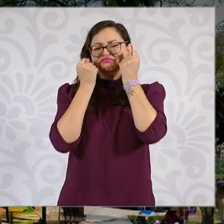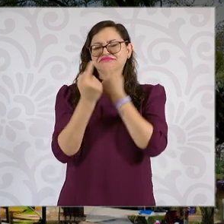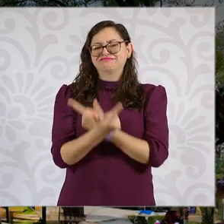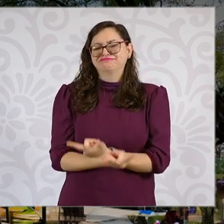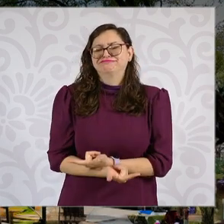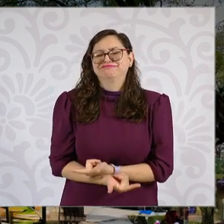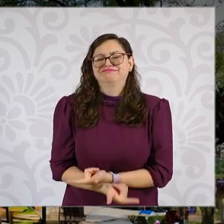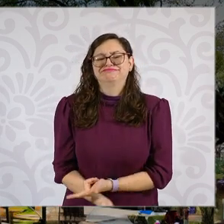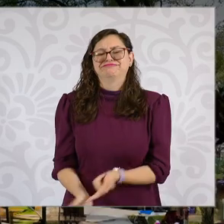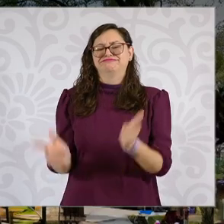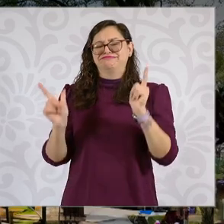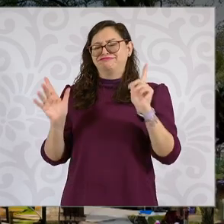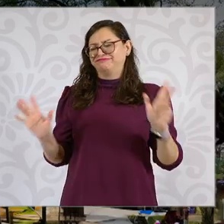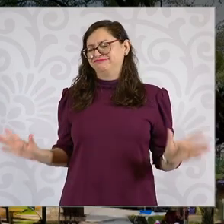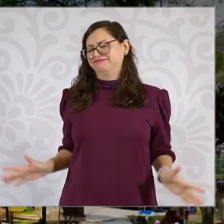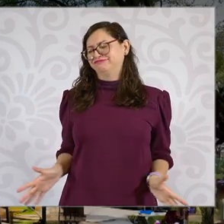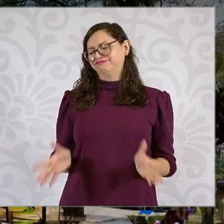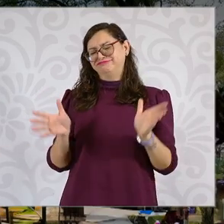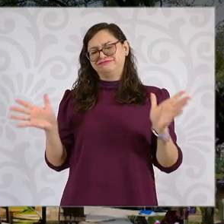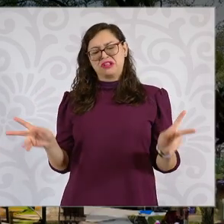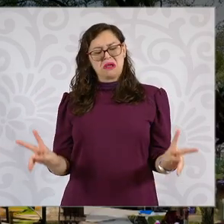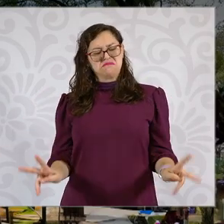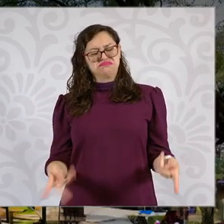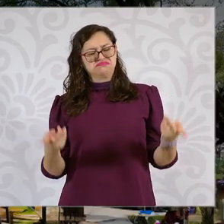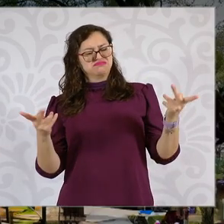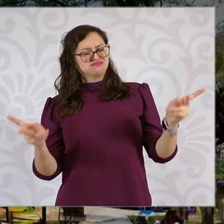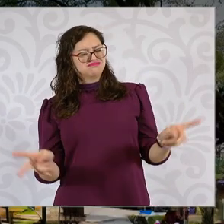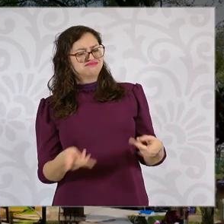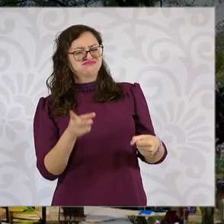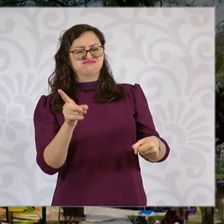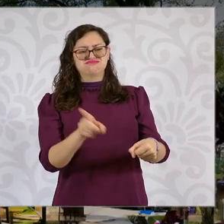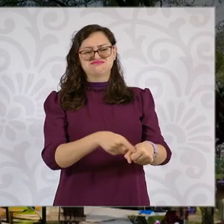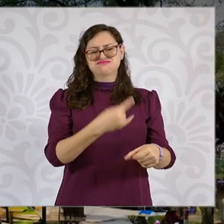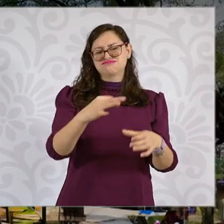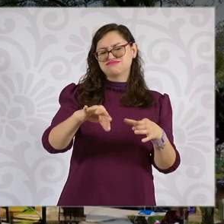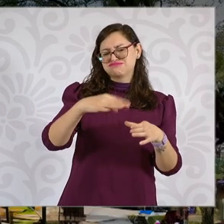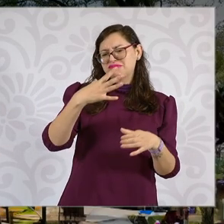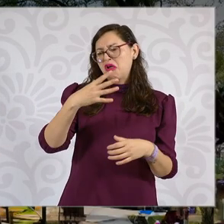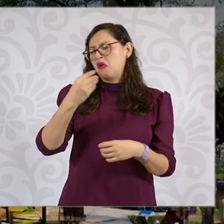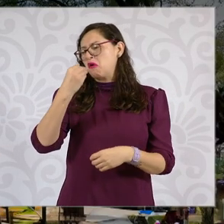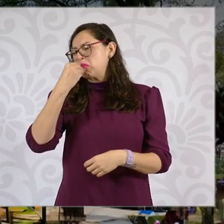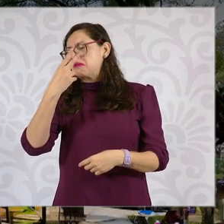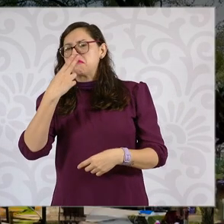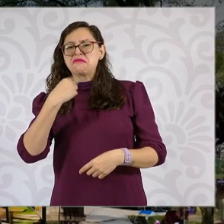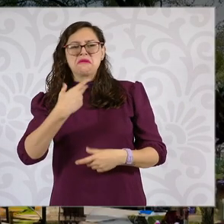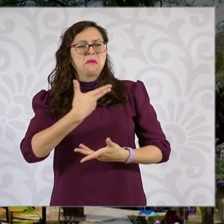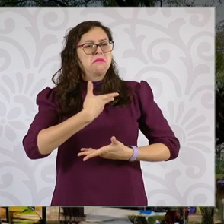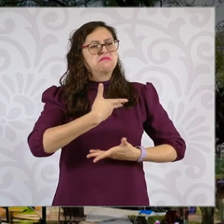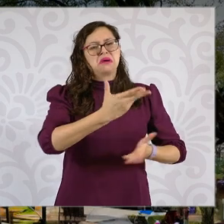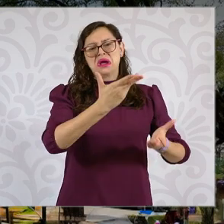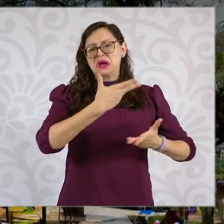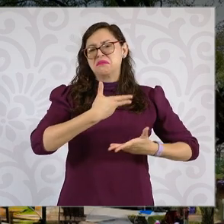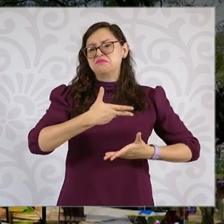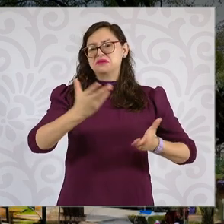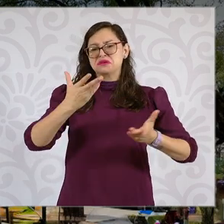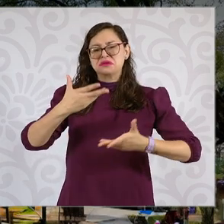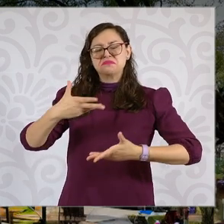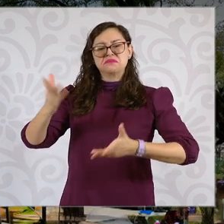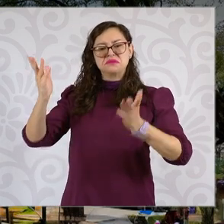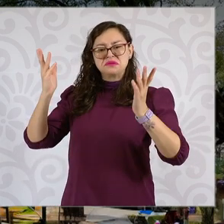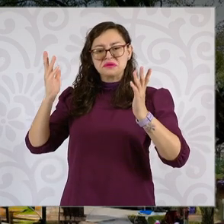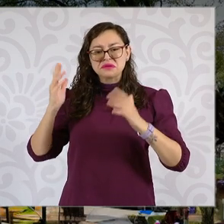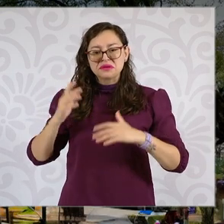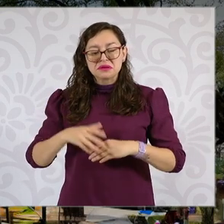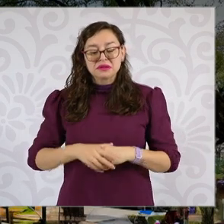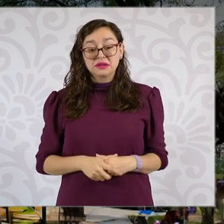se promovió la venta de estos productos. Y hubo campañas incluso contra el hambre